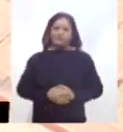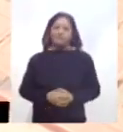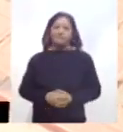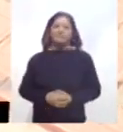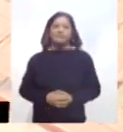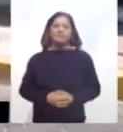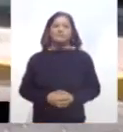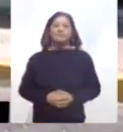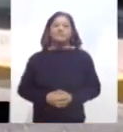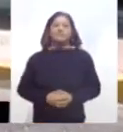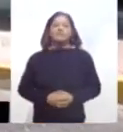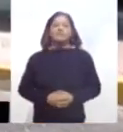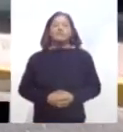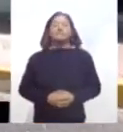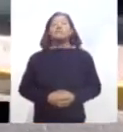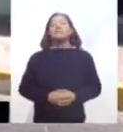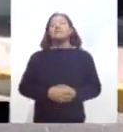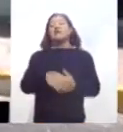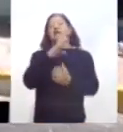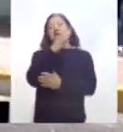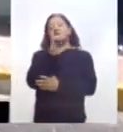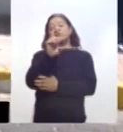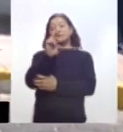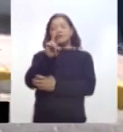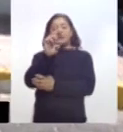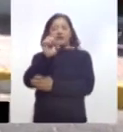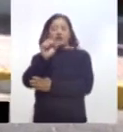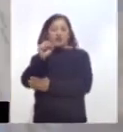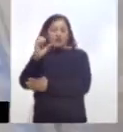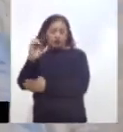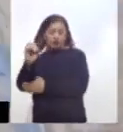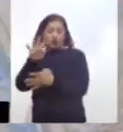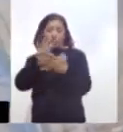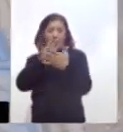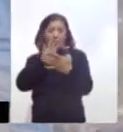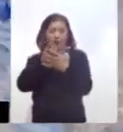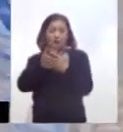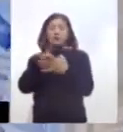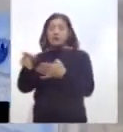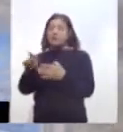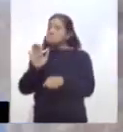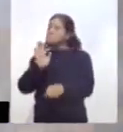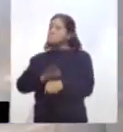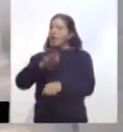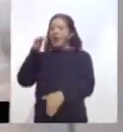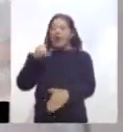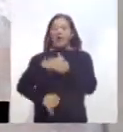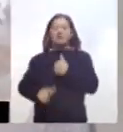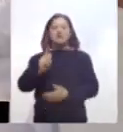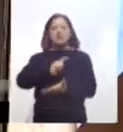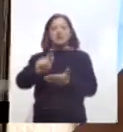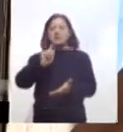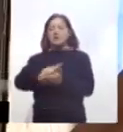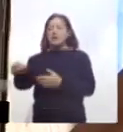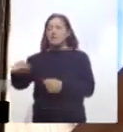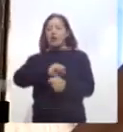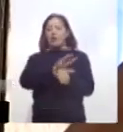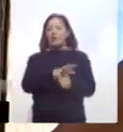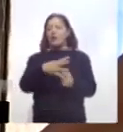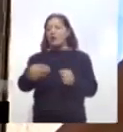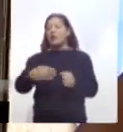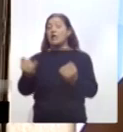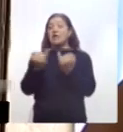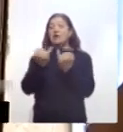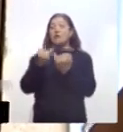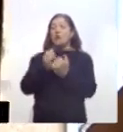Los centros de reinserción social del Estado fortalecen medidas de higiene y salud ante el brote del COVID-19, con el objetivo de prevenir contagios entre la